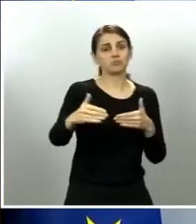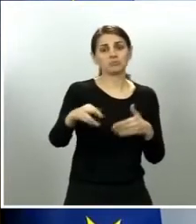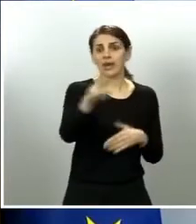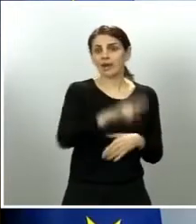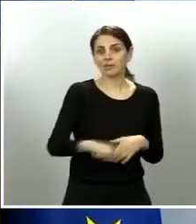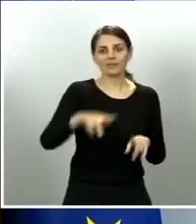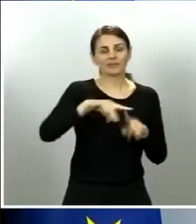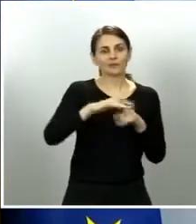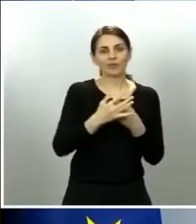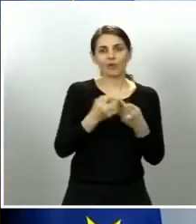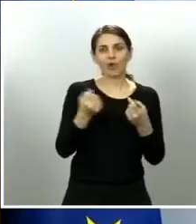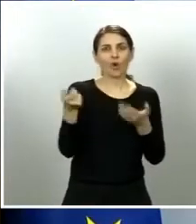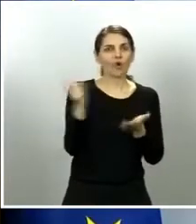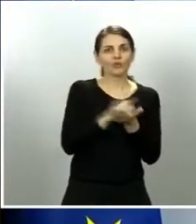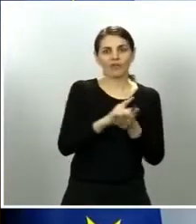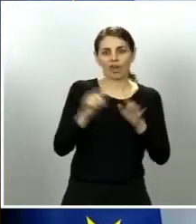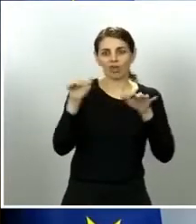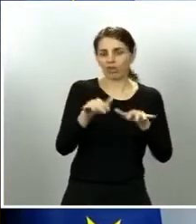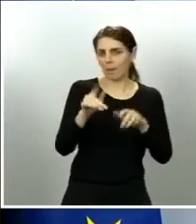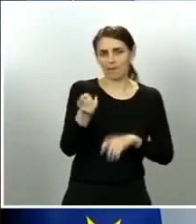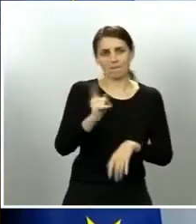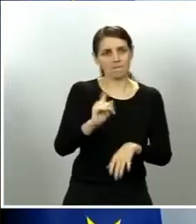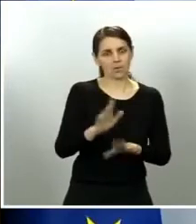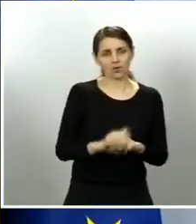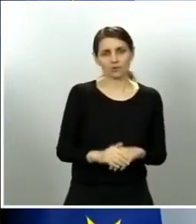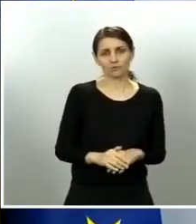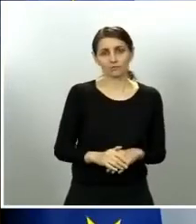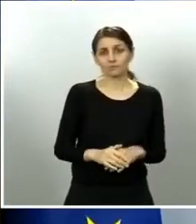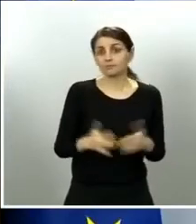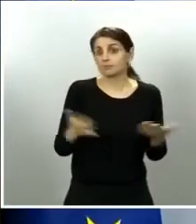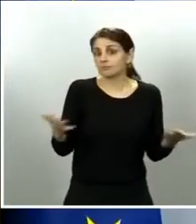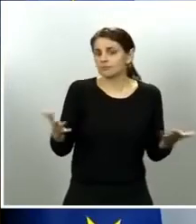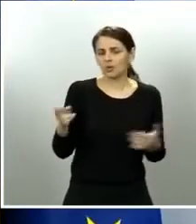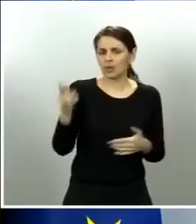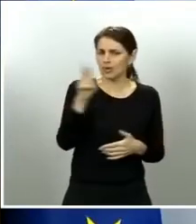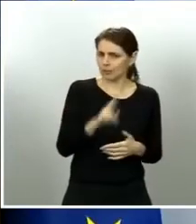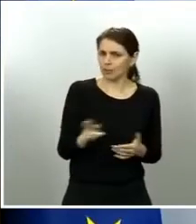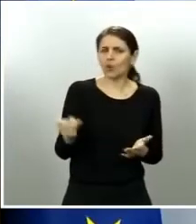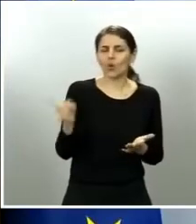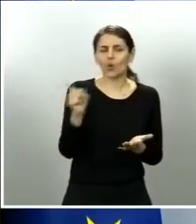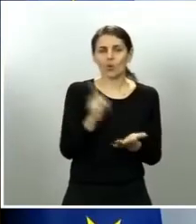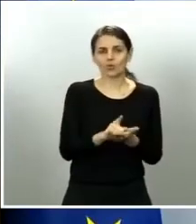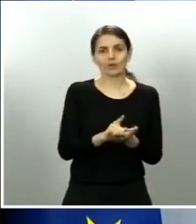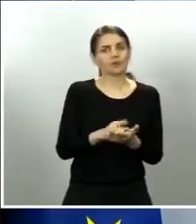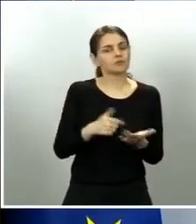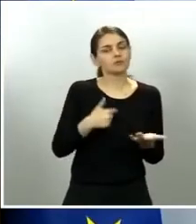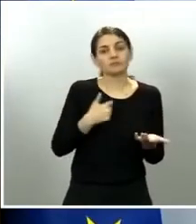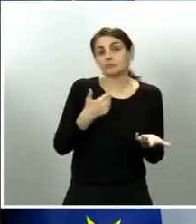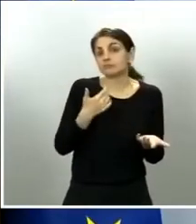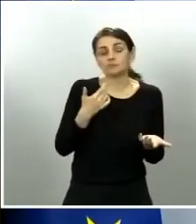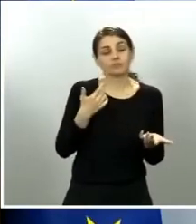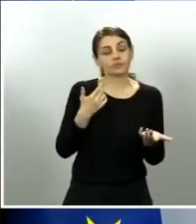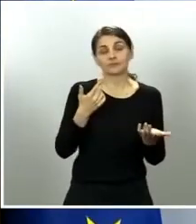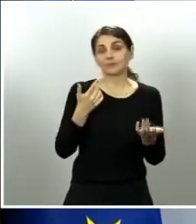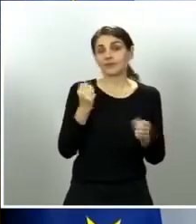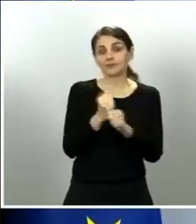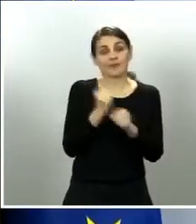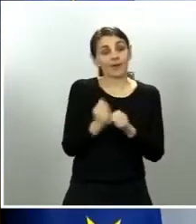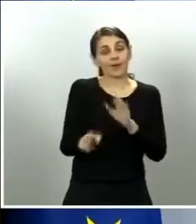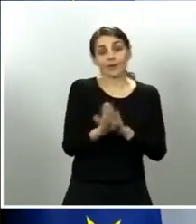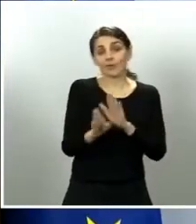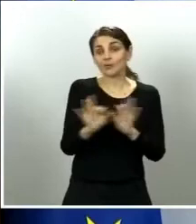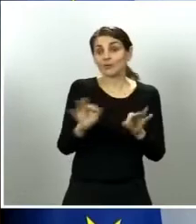vuelvo a decir que serán los que sean precisos y necesarios y adaptaremos las circunstancias pero